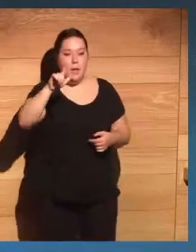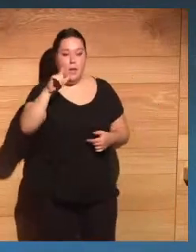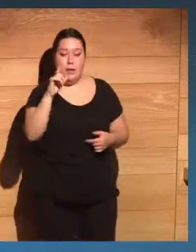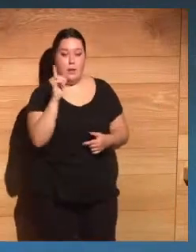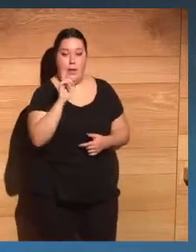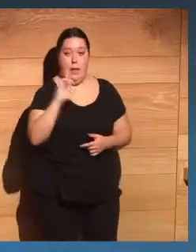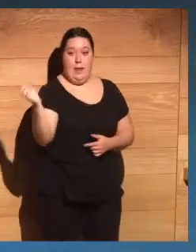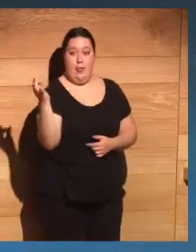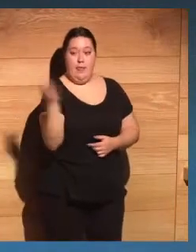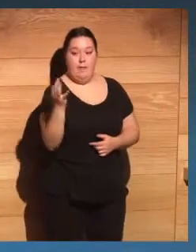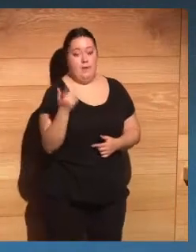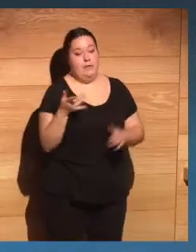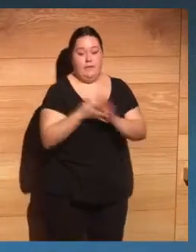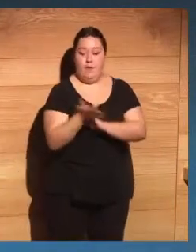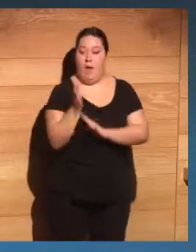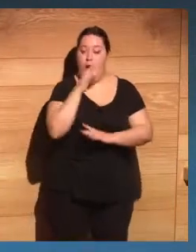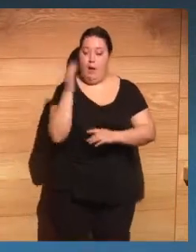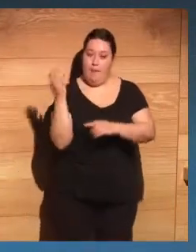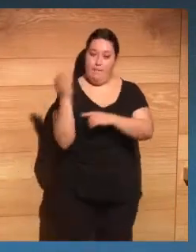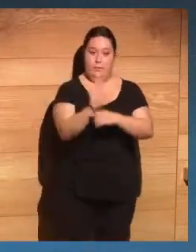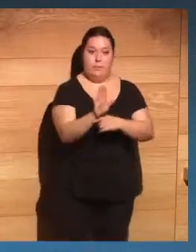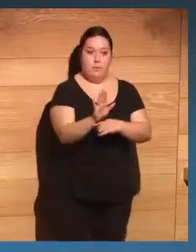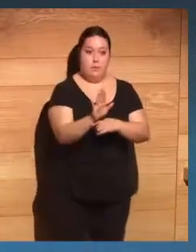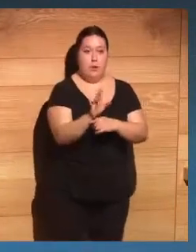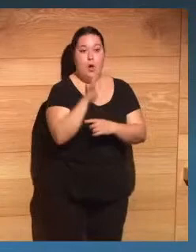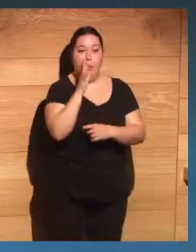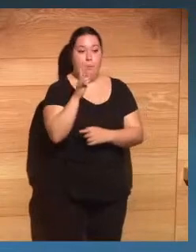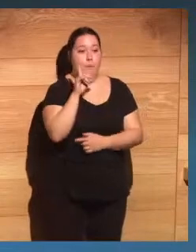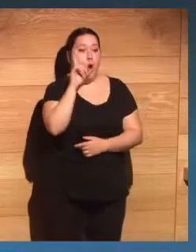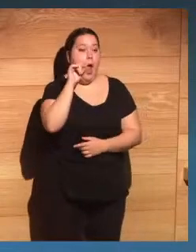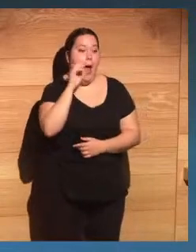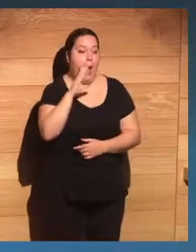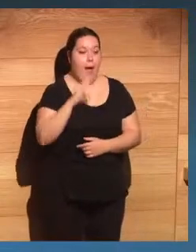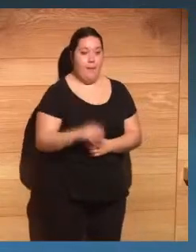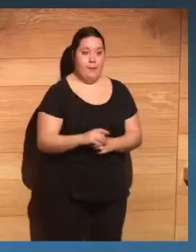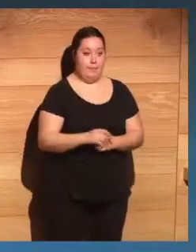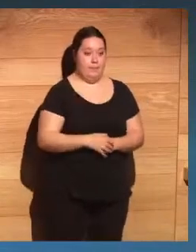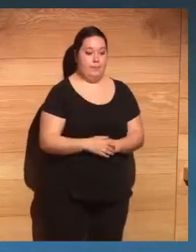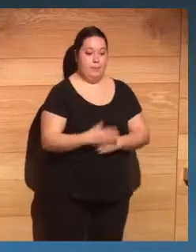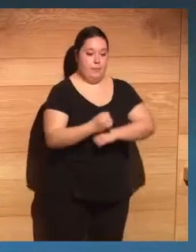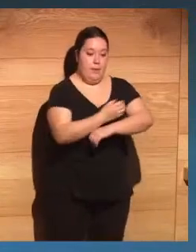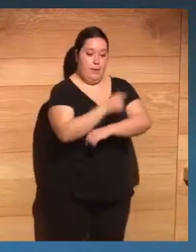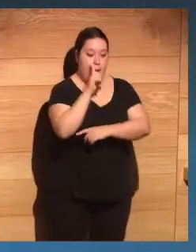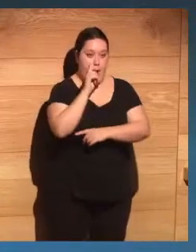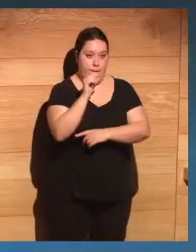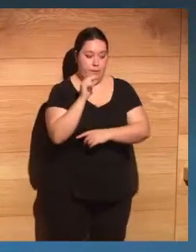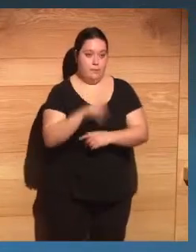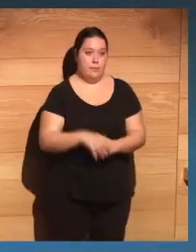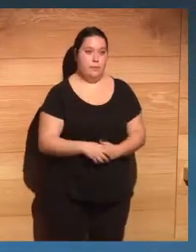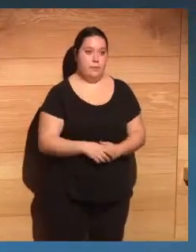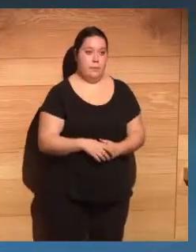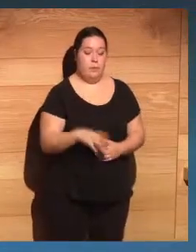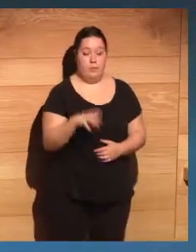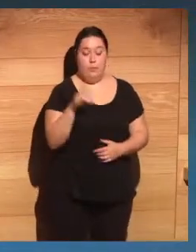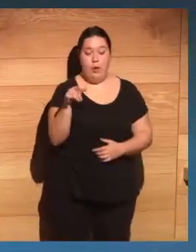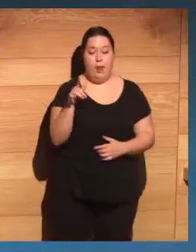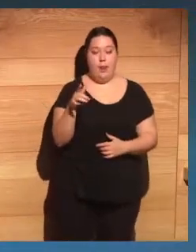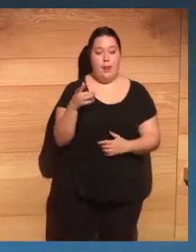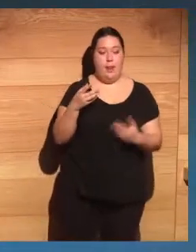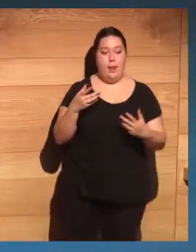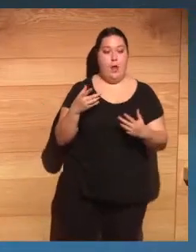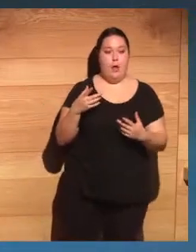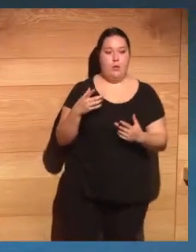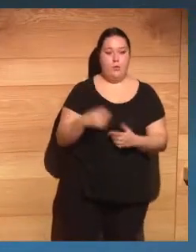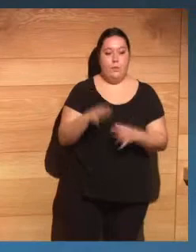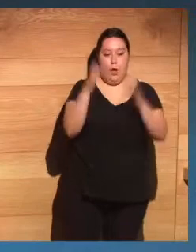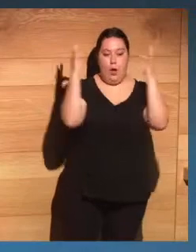obligación inaudible que le marca el horario del AVE y entonces tiene que volver a su tierra de Córdoba y queremos que primero